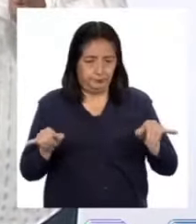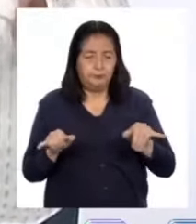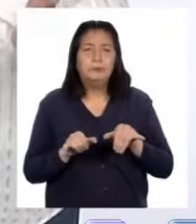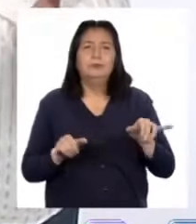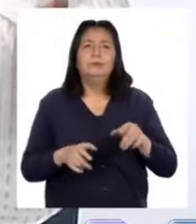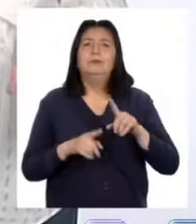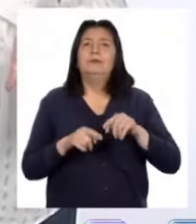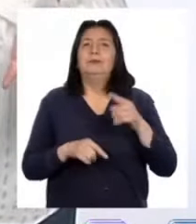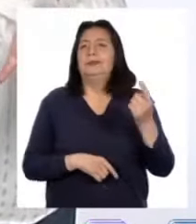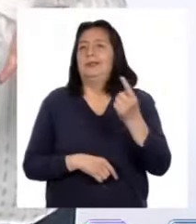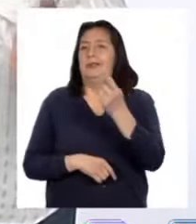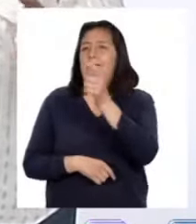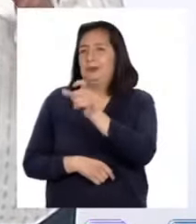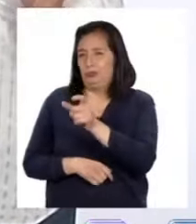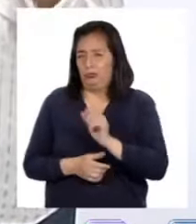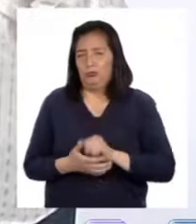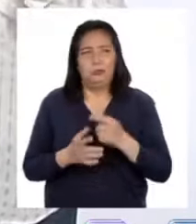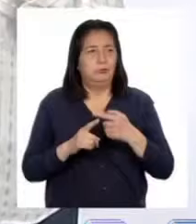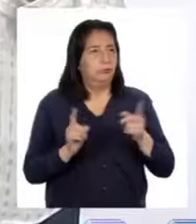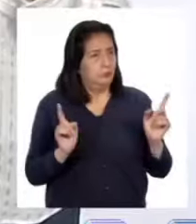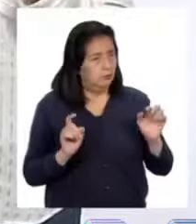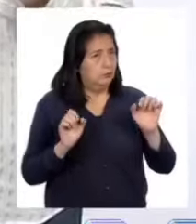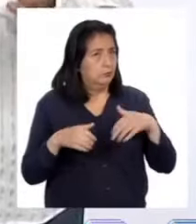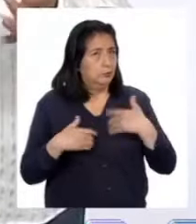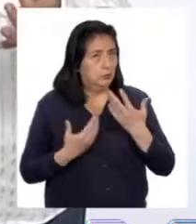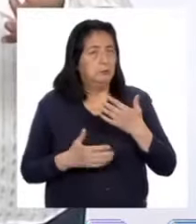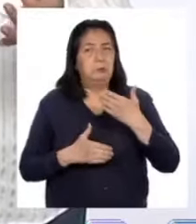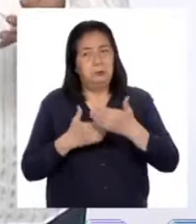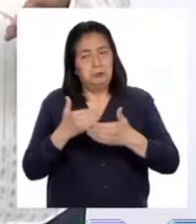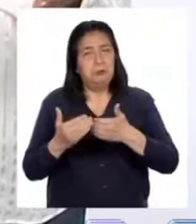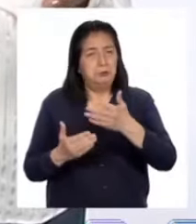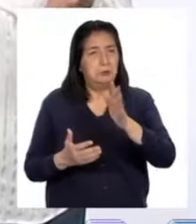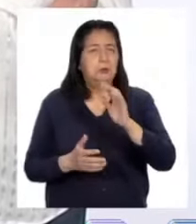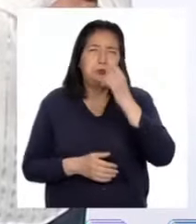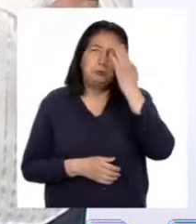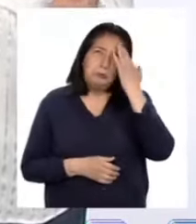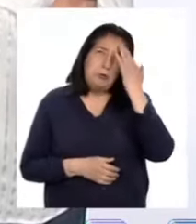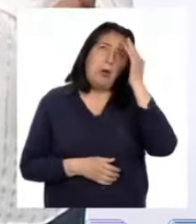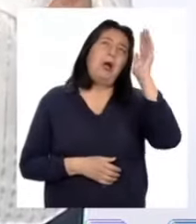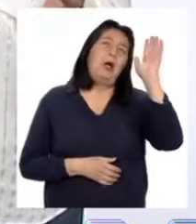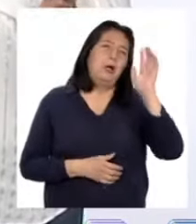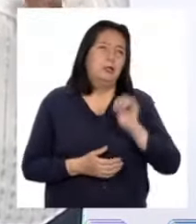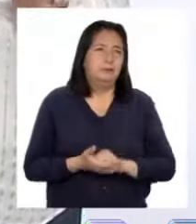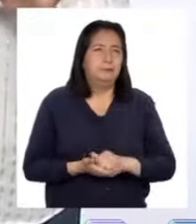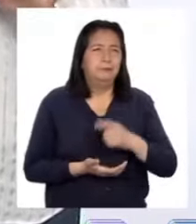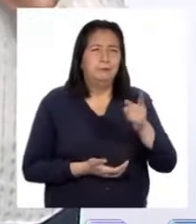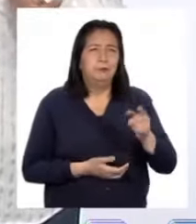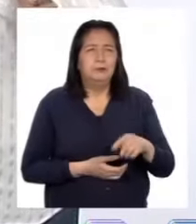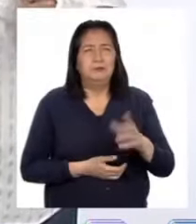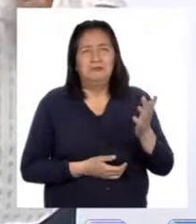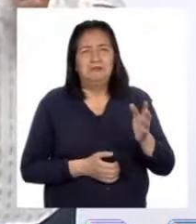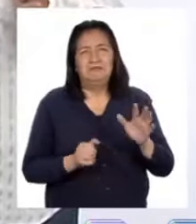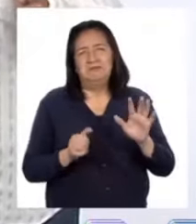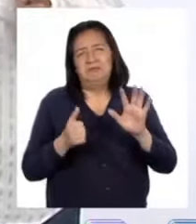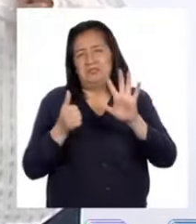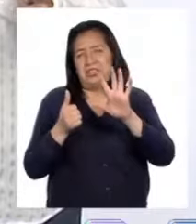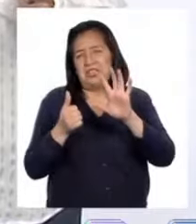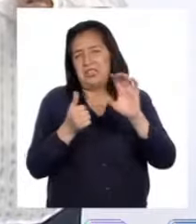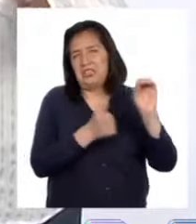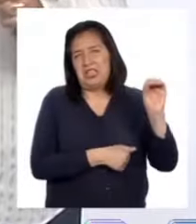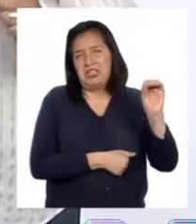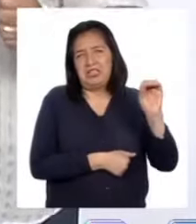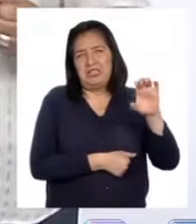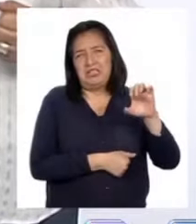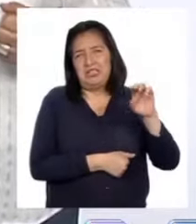dependerá de cada uno. Pero para poder avanzar, supongamos que es de unos 60 centímetros.